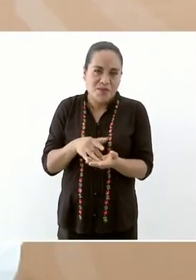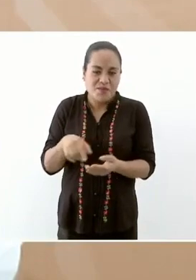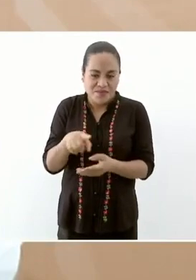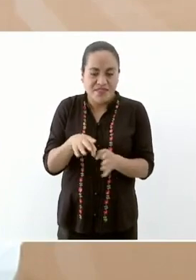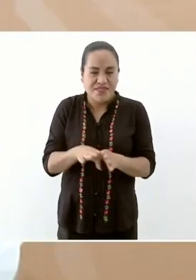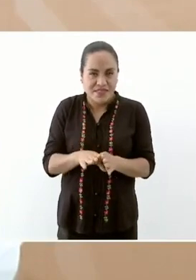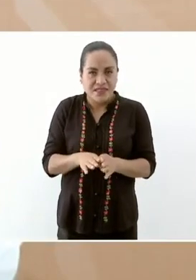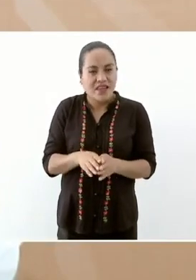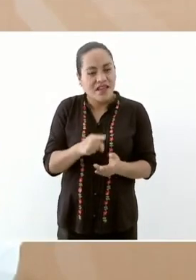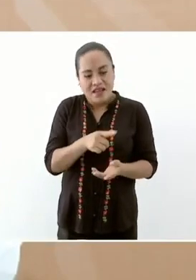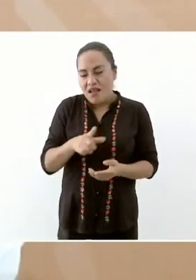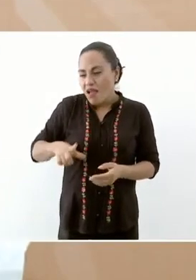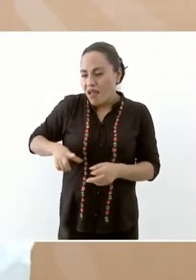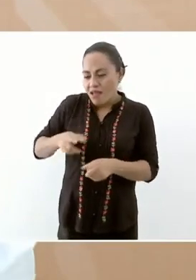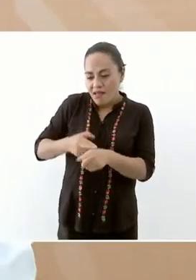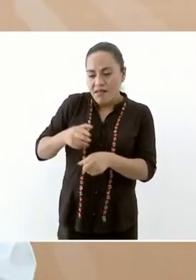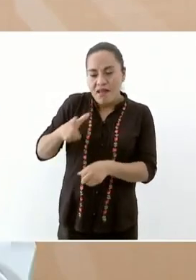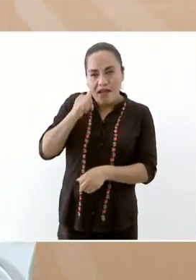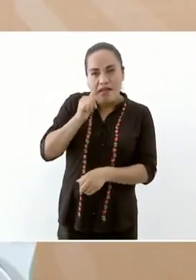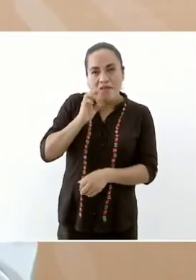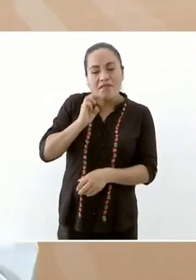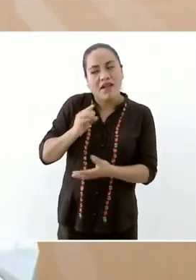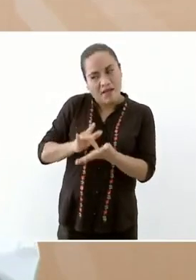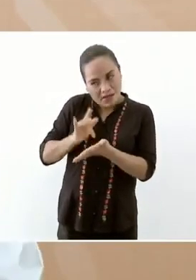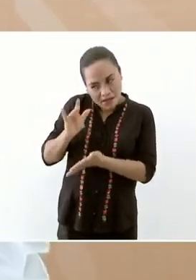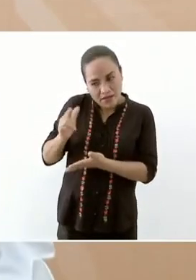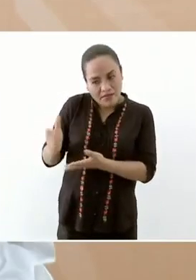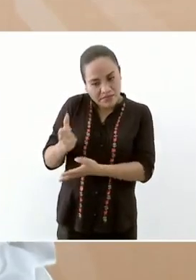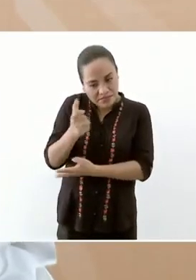contribución luego